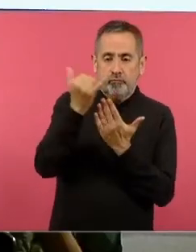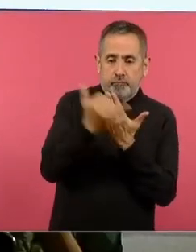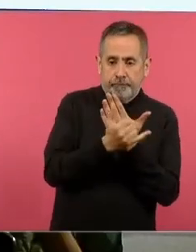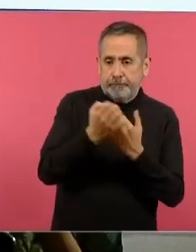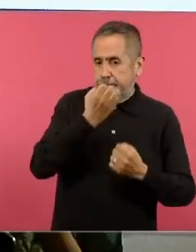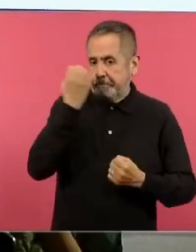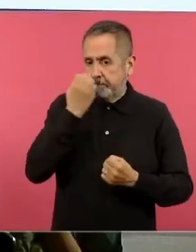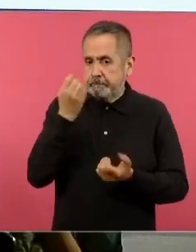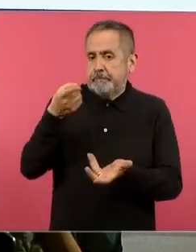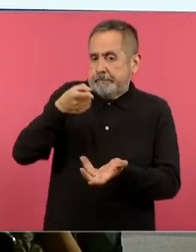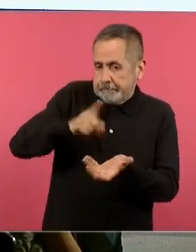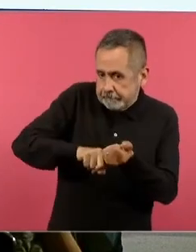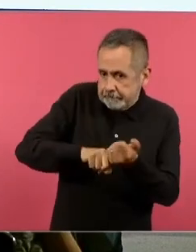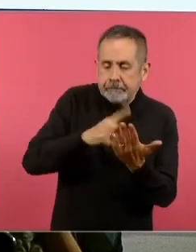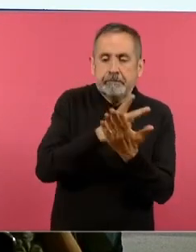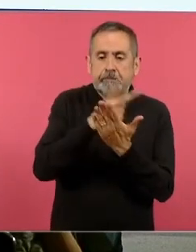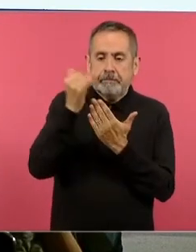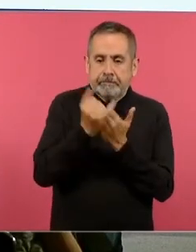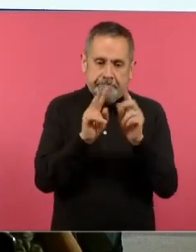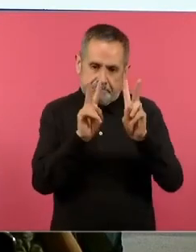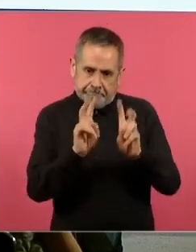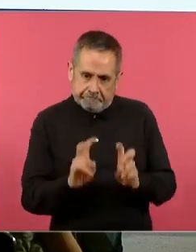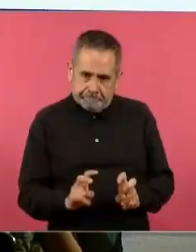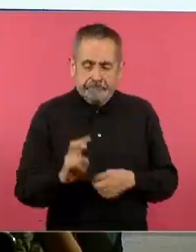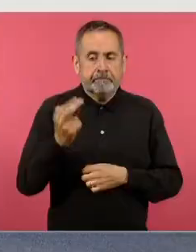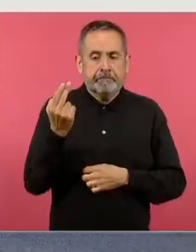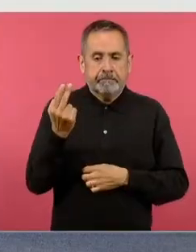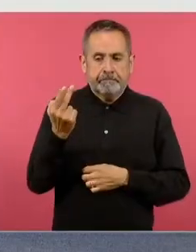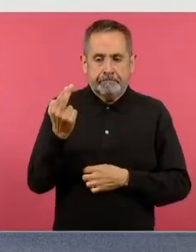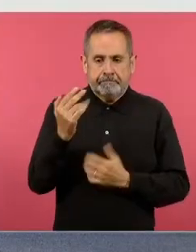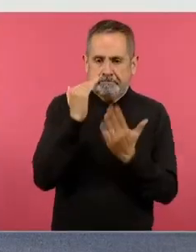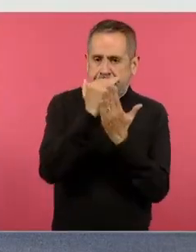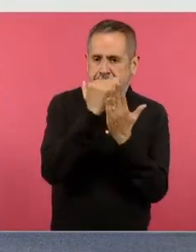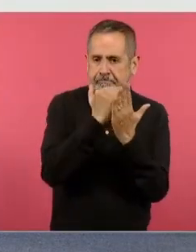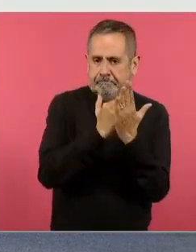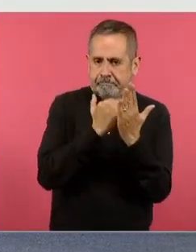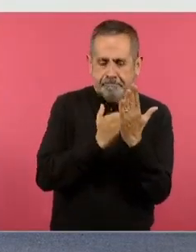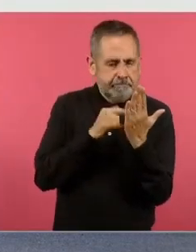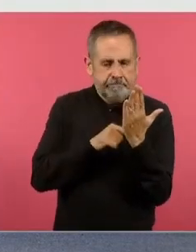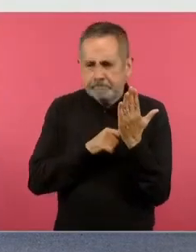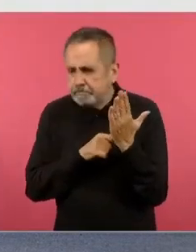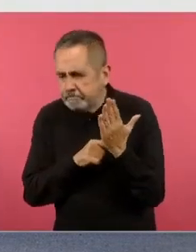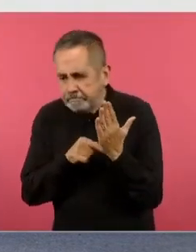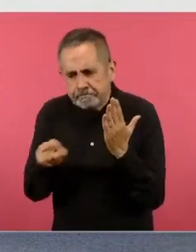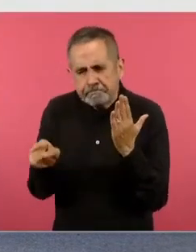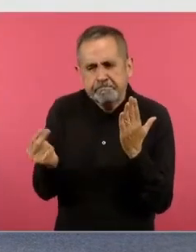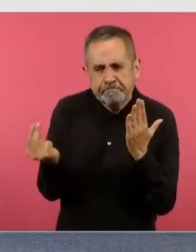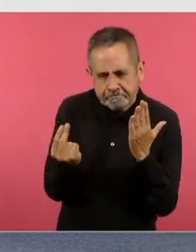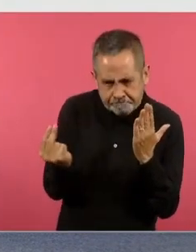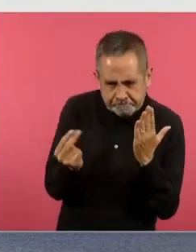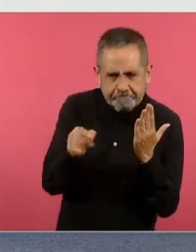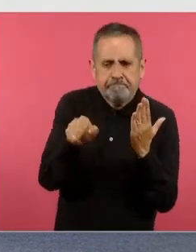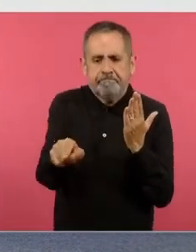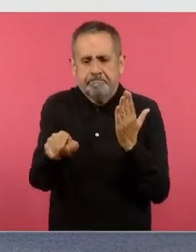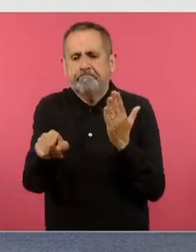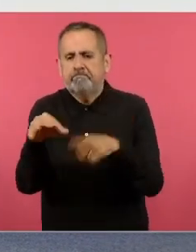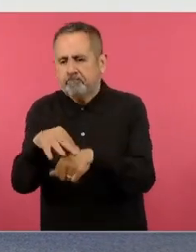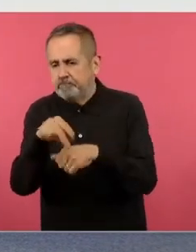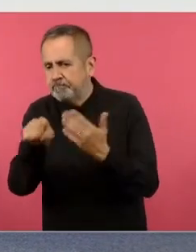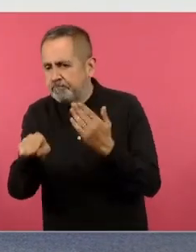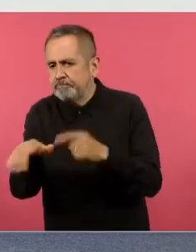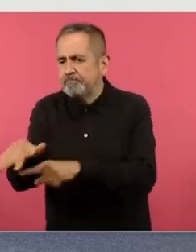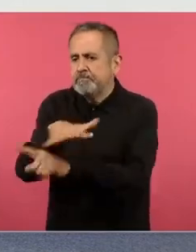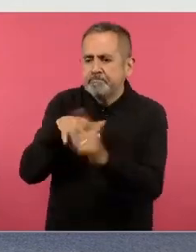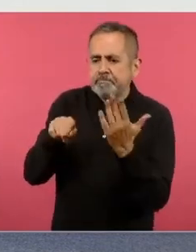proyectos. Estos proyectos surgen de las necesidades, las realidades y los contextos